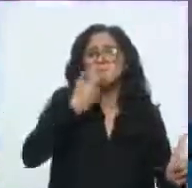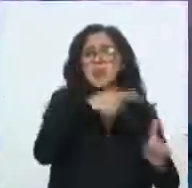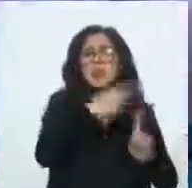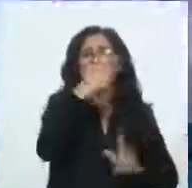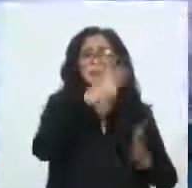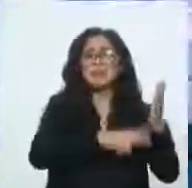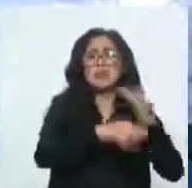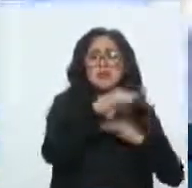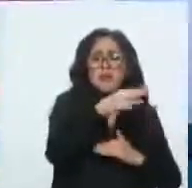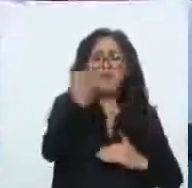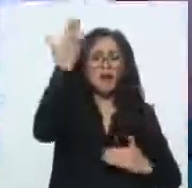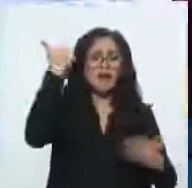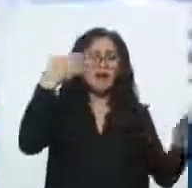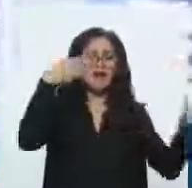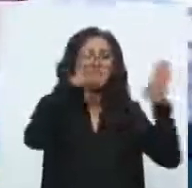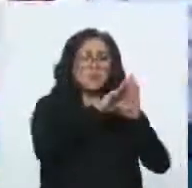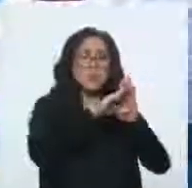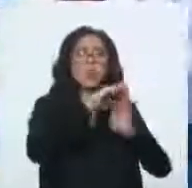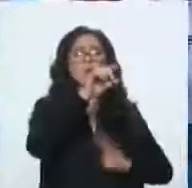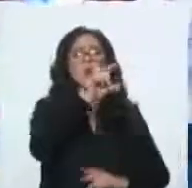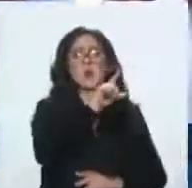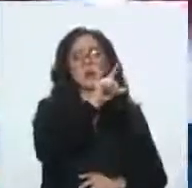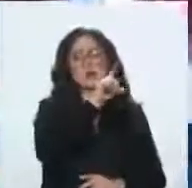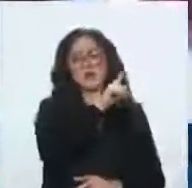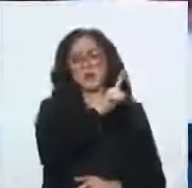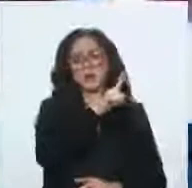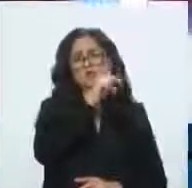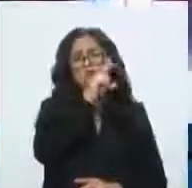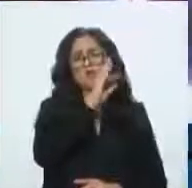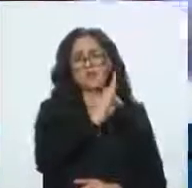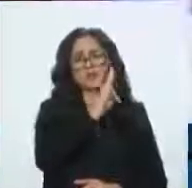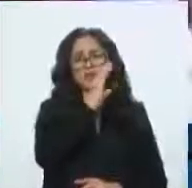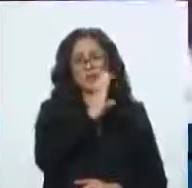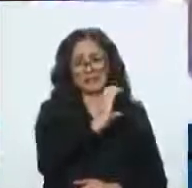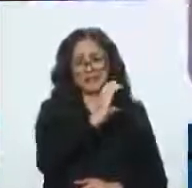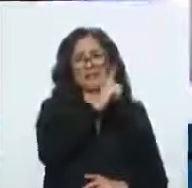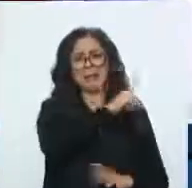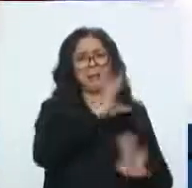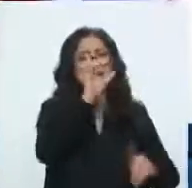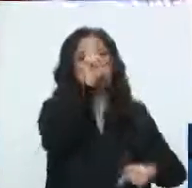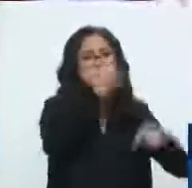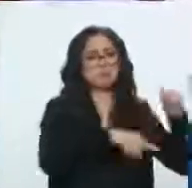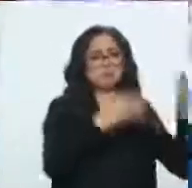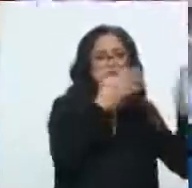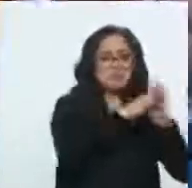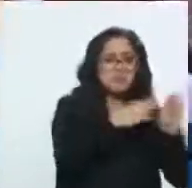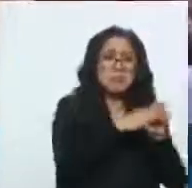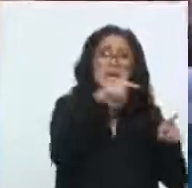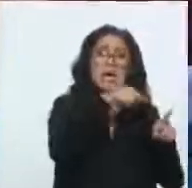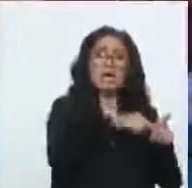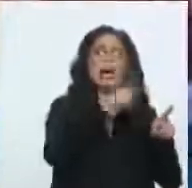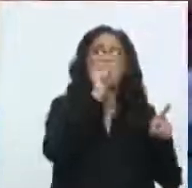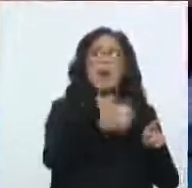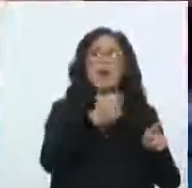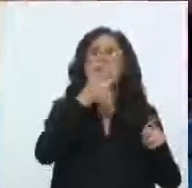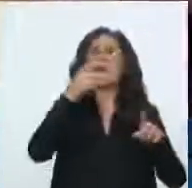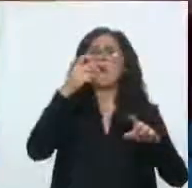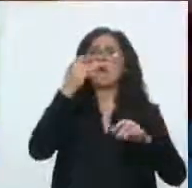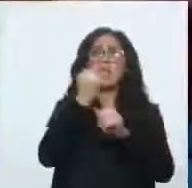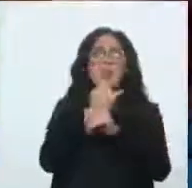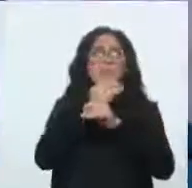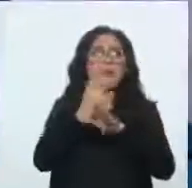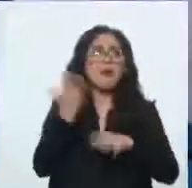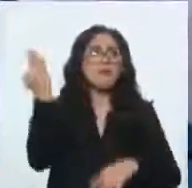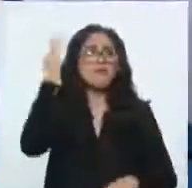cierre de Luz y Fuerza, del centro, ha hecho este tipo de operaciones de desinformación, en los que no gana nada, pero sí genera mucho escándalo, ¿no?